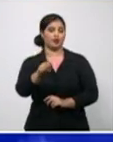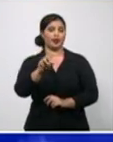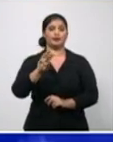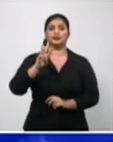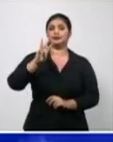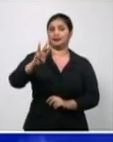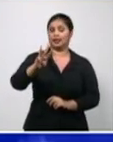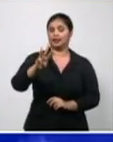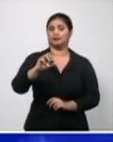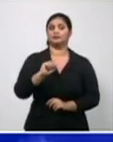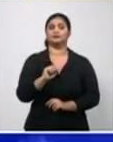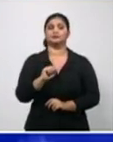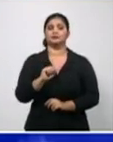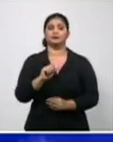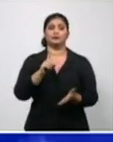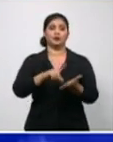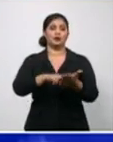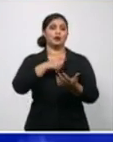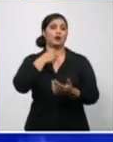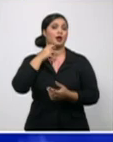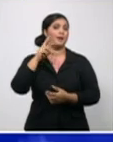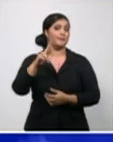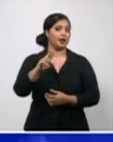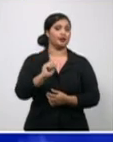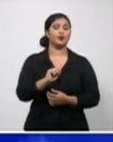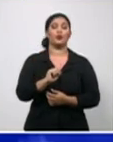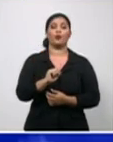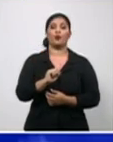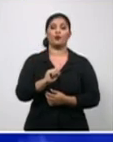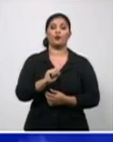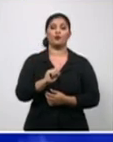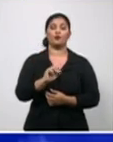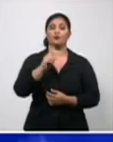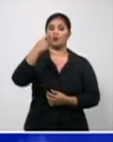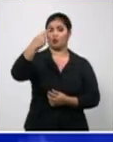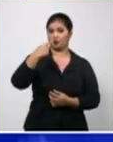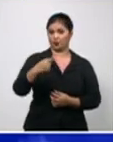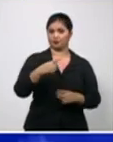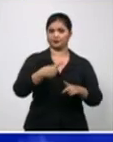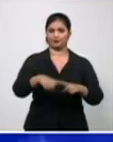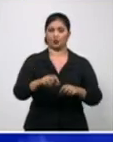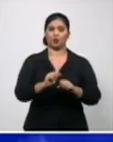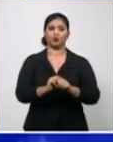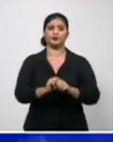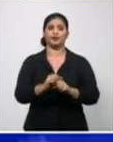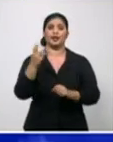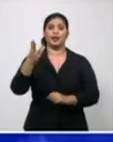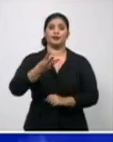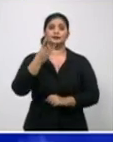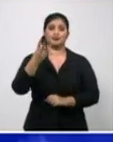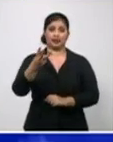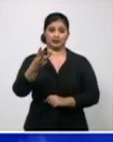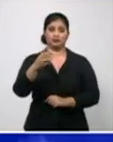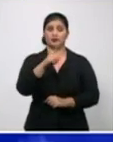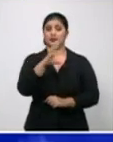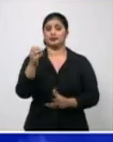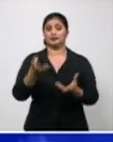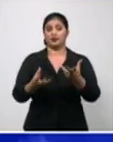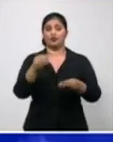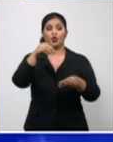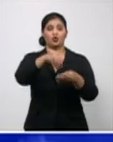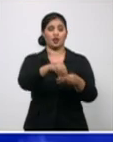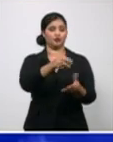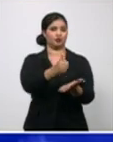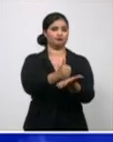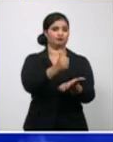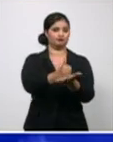importado cada uno de estos municipios. Los tres pacientes importados de Cienfuegos del municipio Cabecera, de